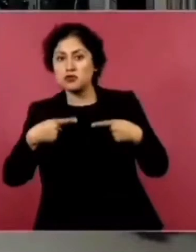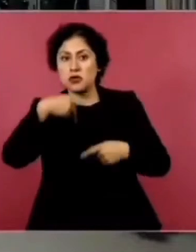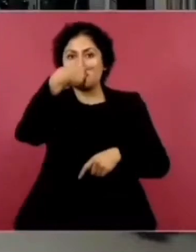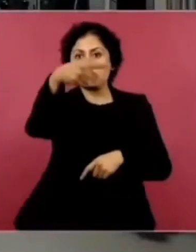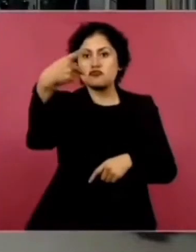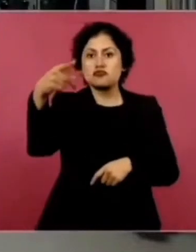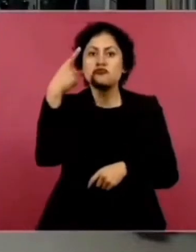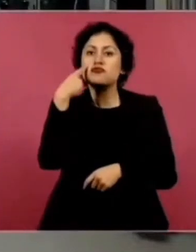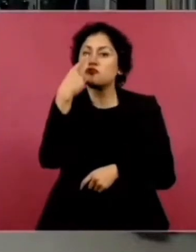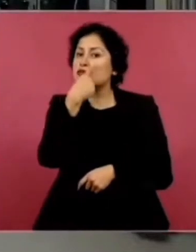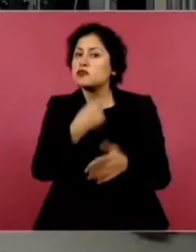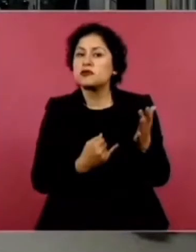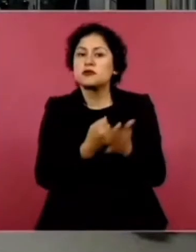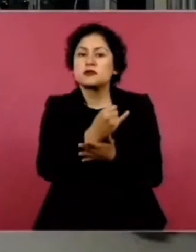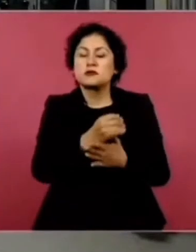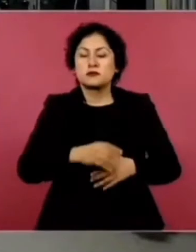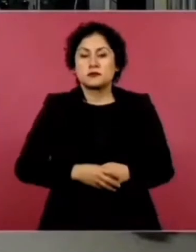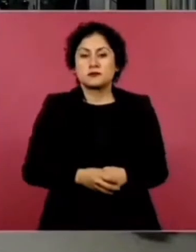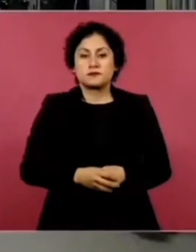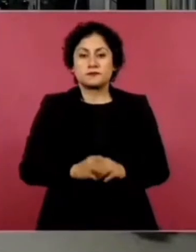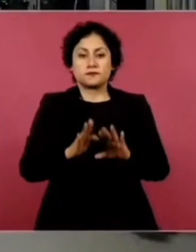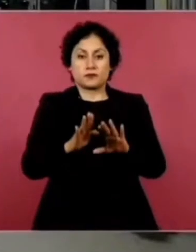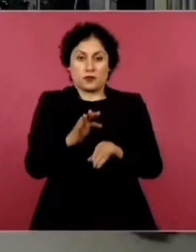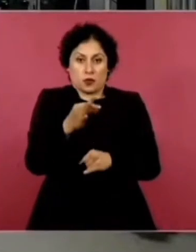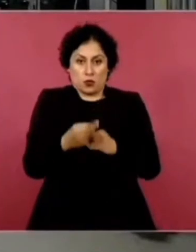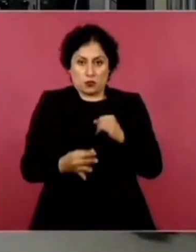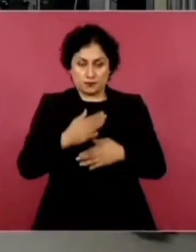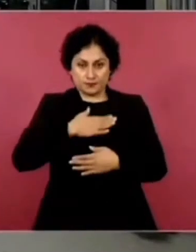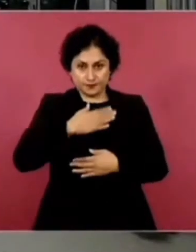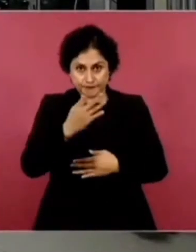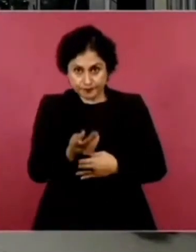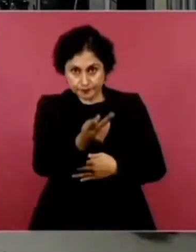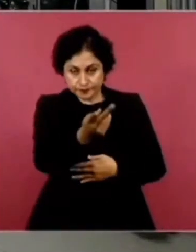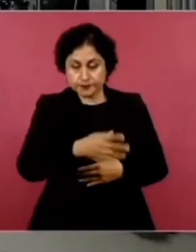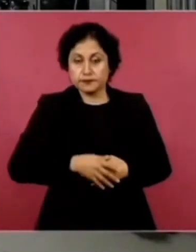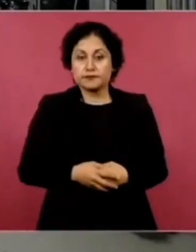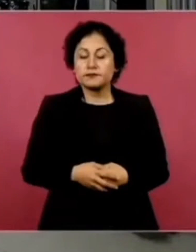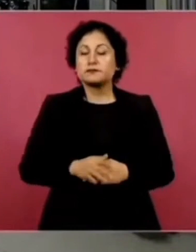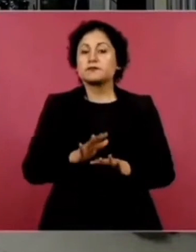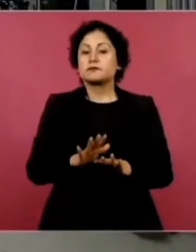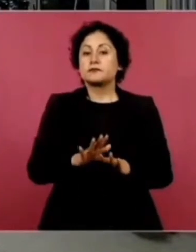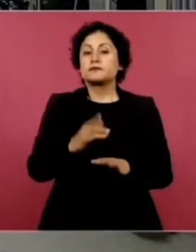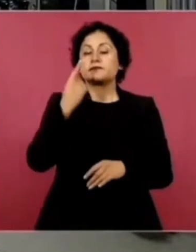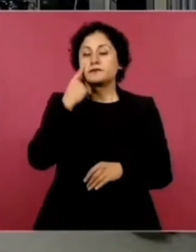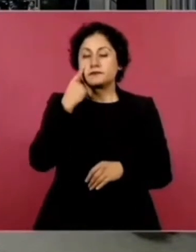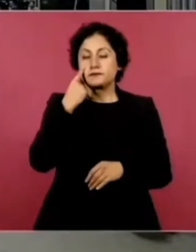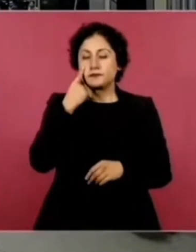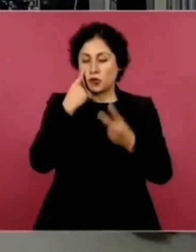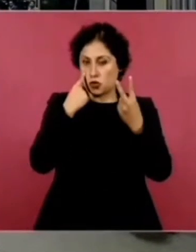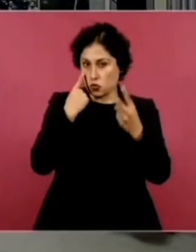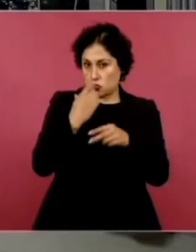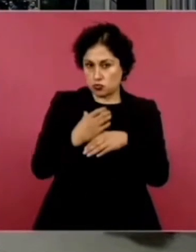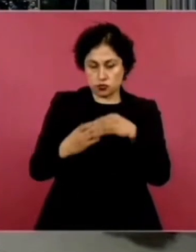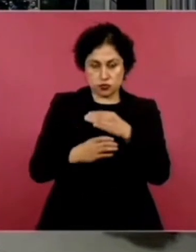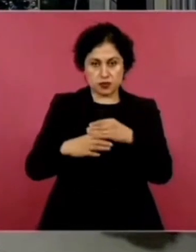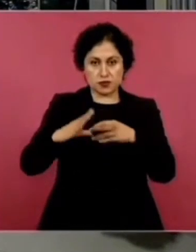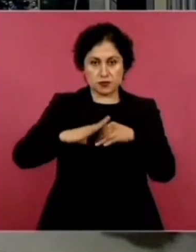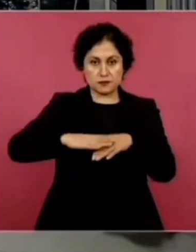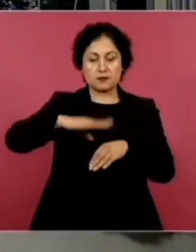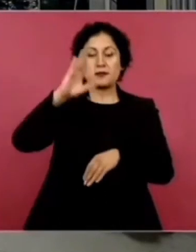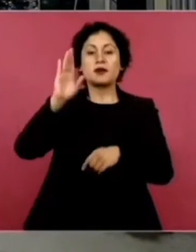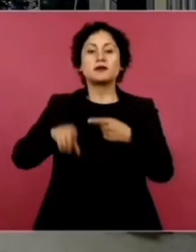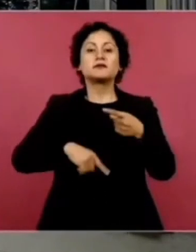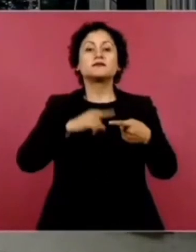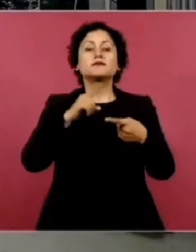Y, claro, finalmente, para mi participación, serían dos planteamientos rápidos. El primero, sobre los